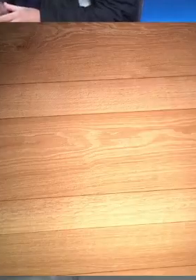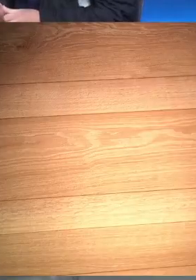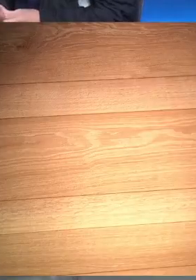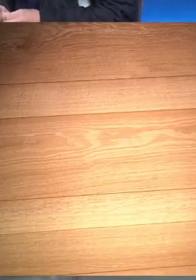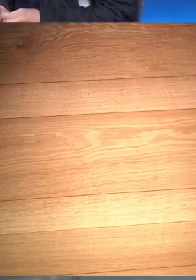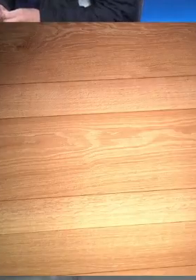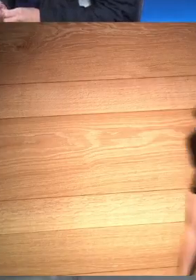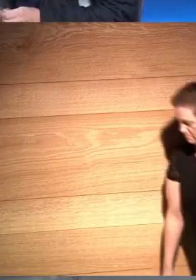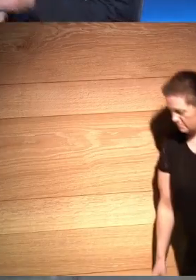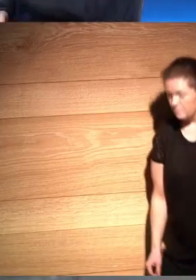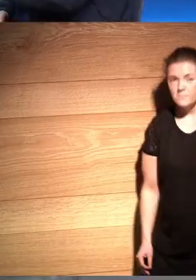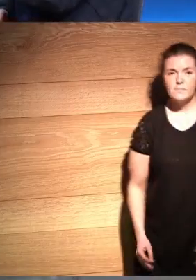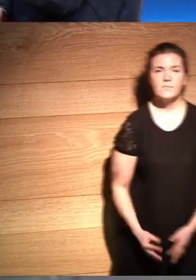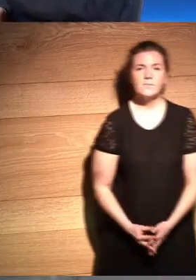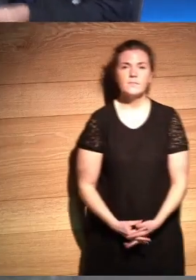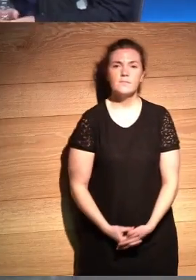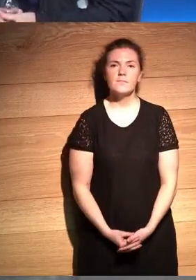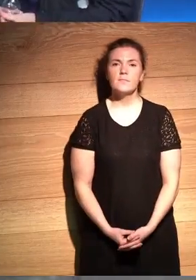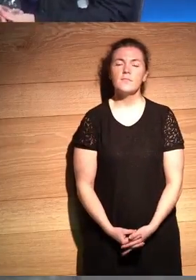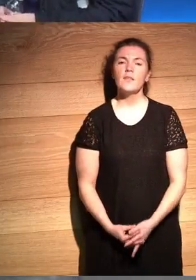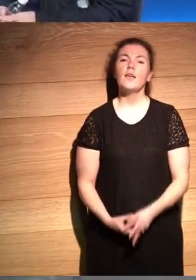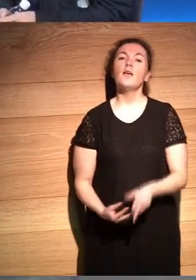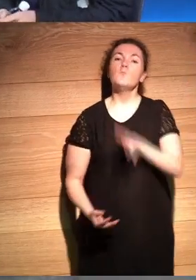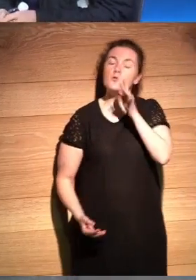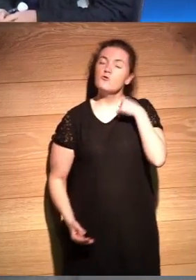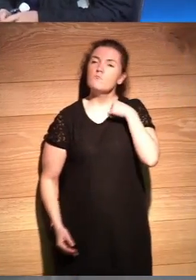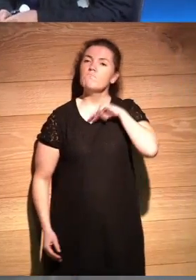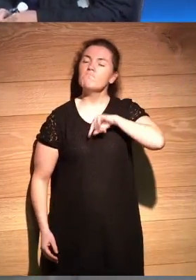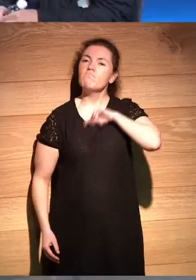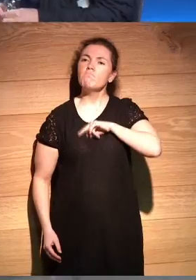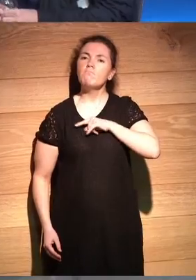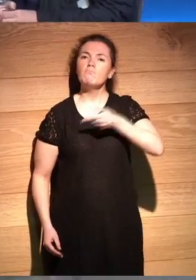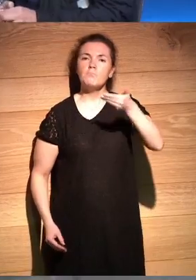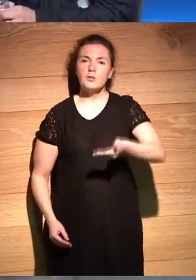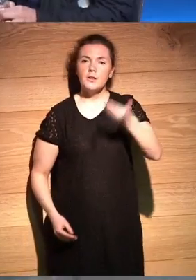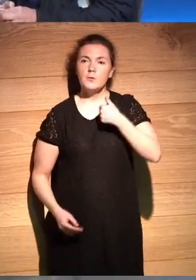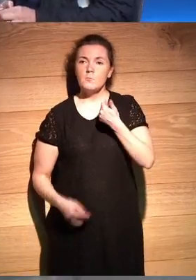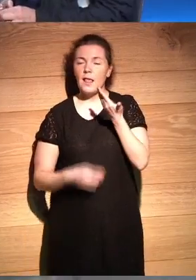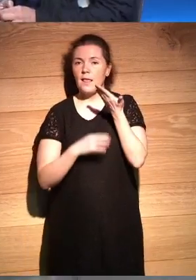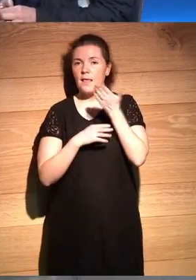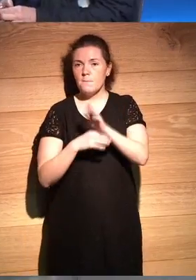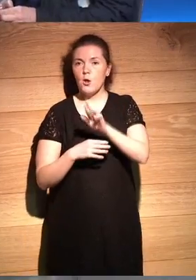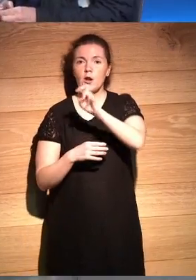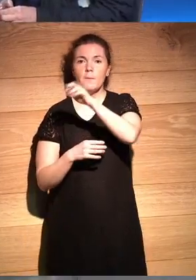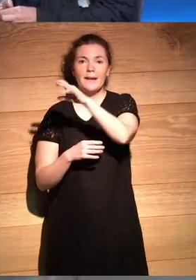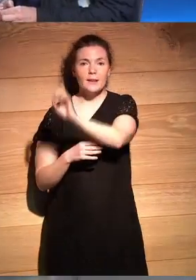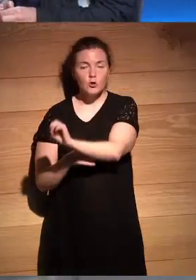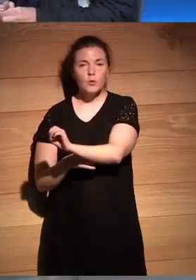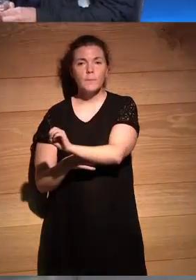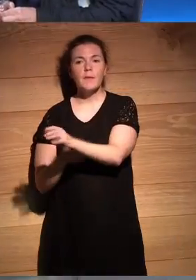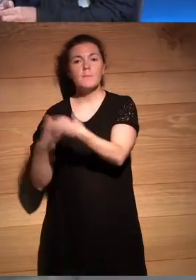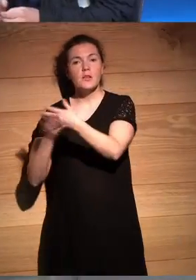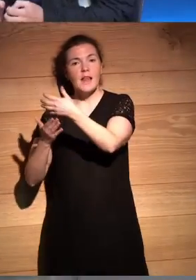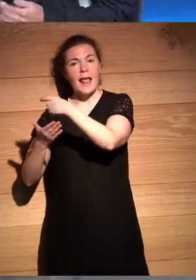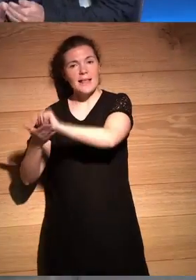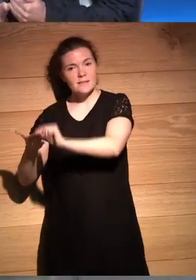general y además por eso también me parece muy admirable el ejemplo de Roberto ¿no? los escritores que tienen